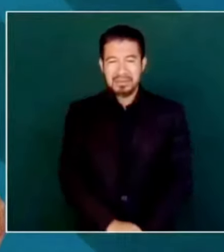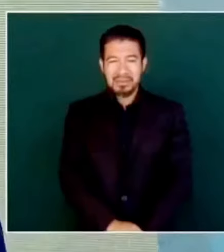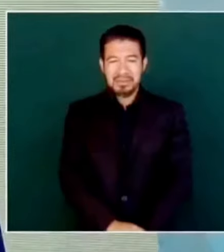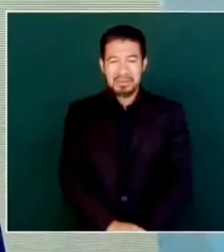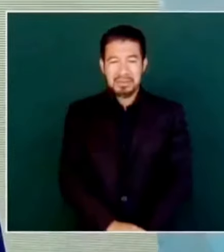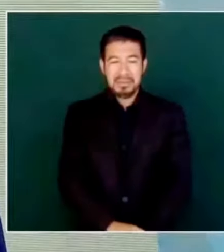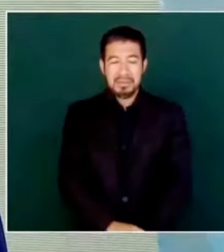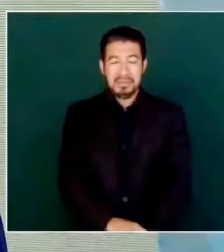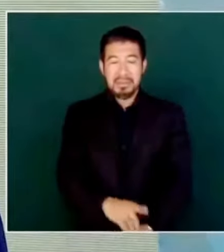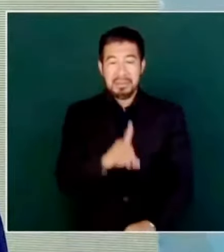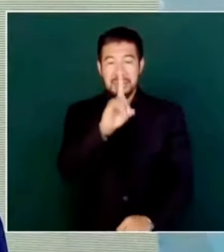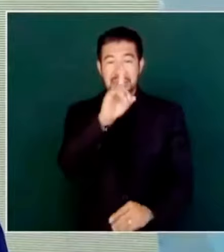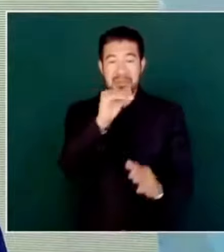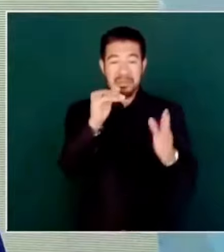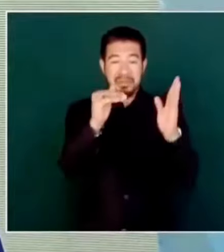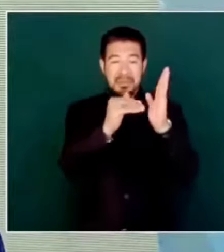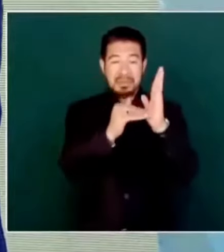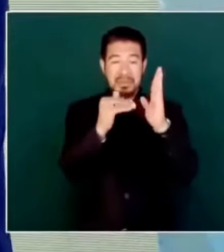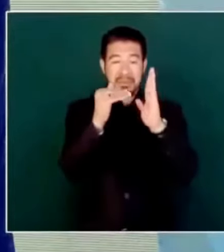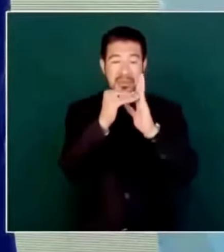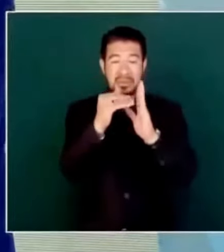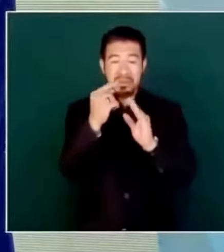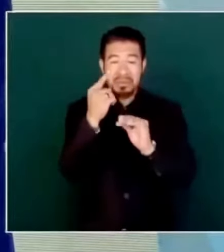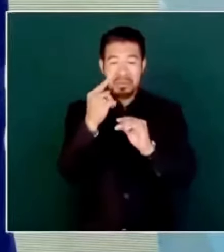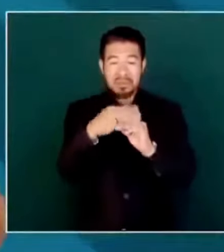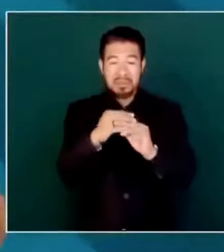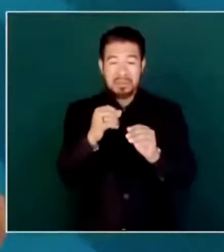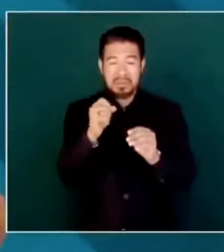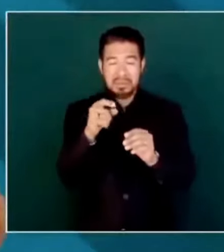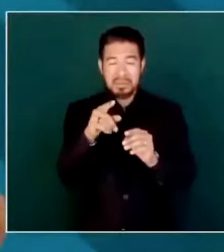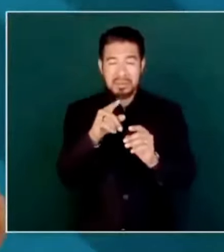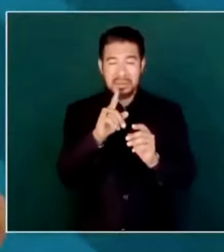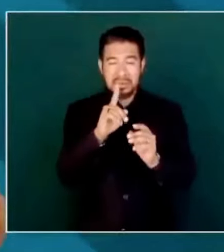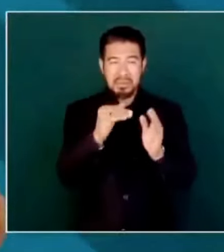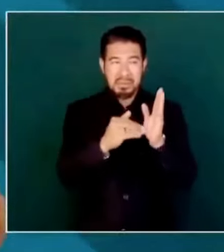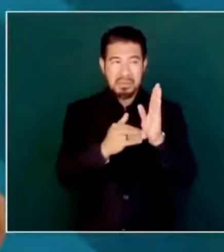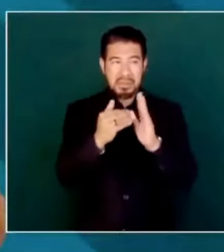un millón de dólares. Y hubo uno, ahí lo cuento en el libro, más que uno,